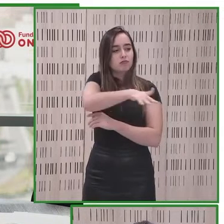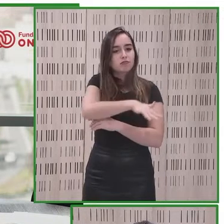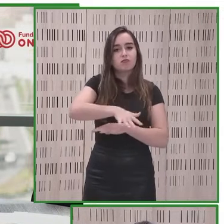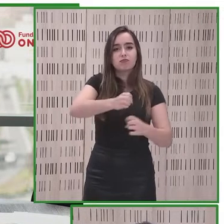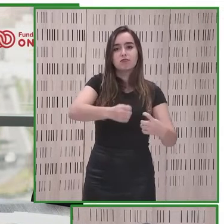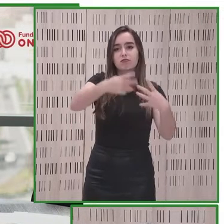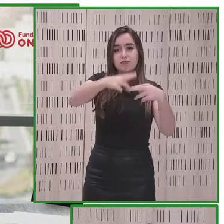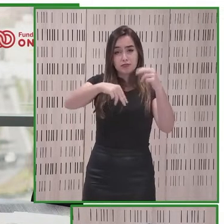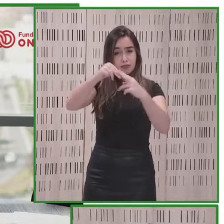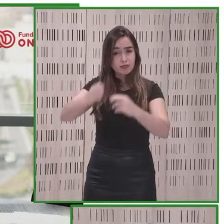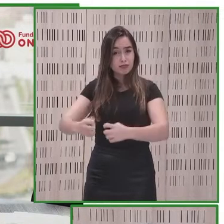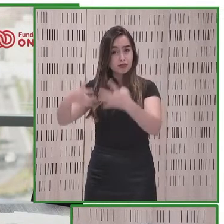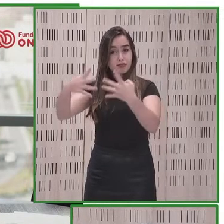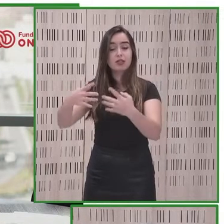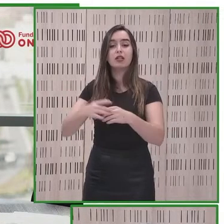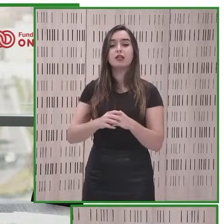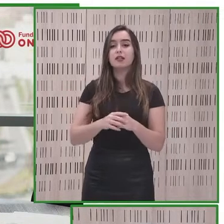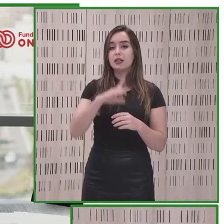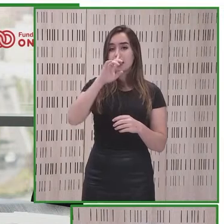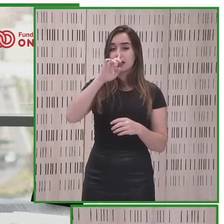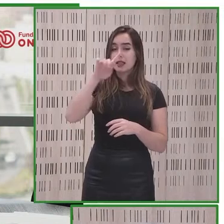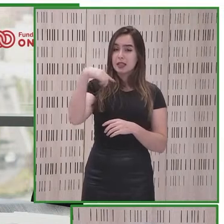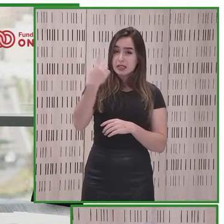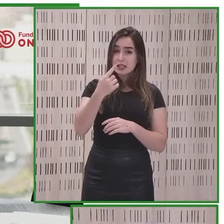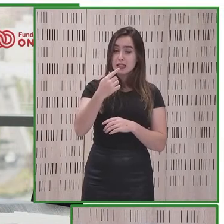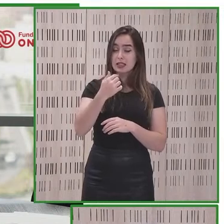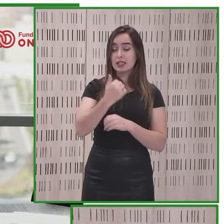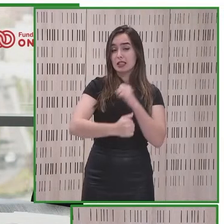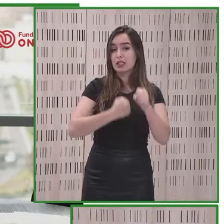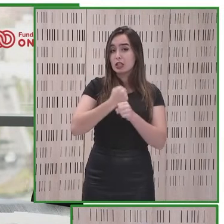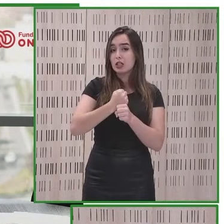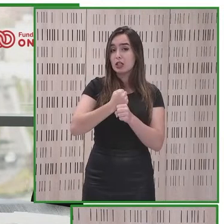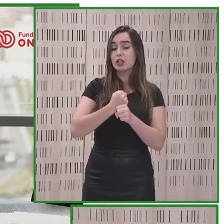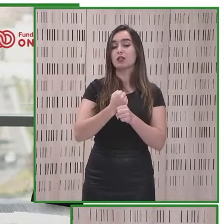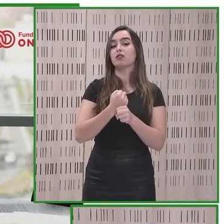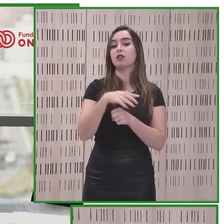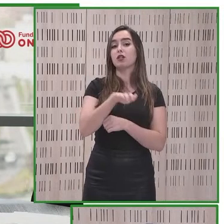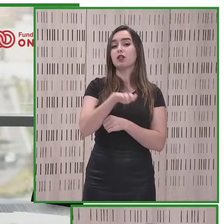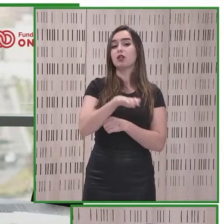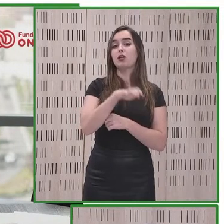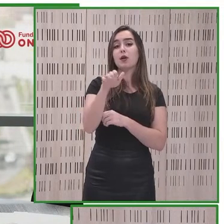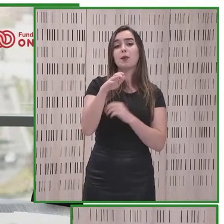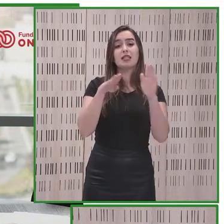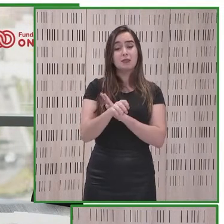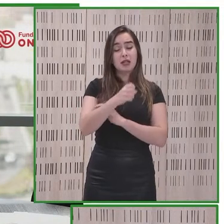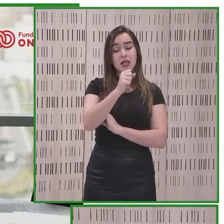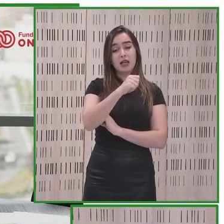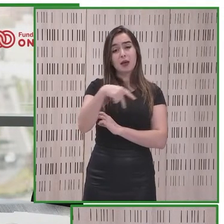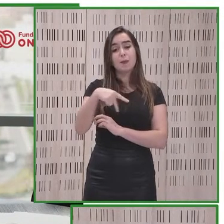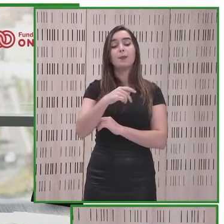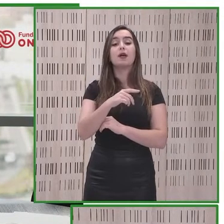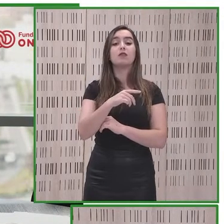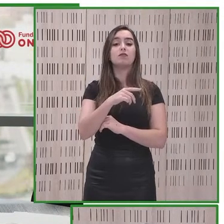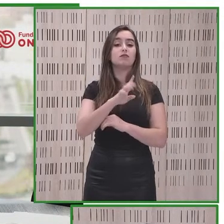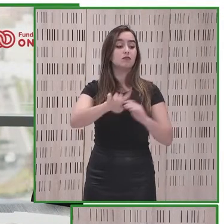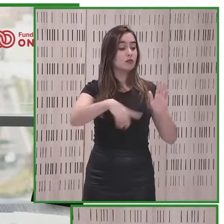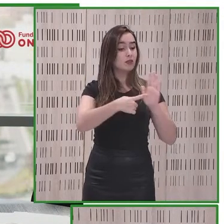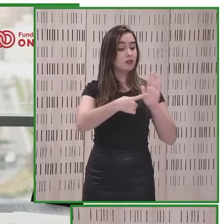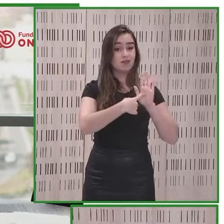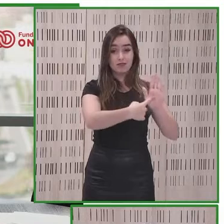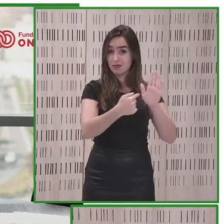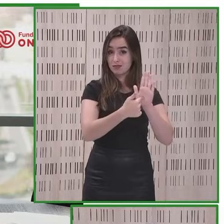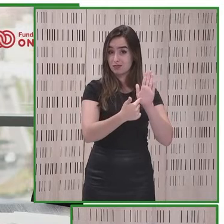Al año que viene se transpone la ley europea de accesibilidad, la European Accessibility Act, una ley que surgió cuando